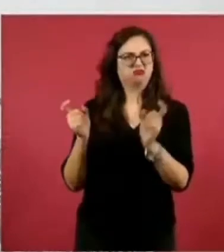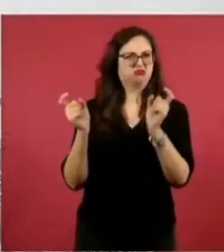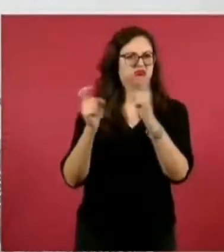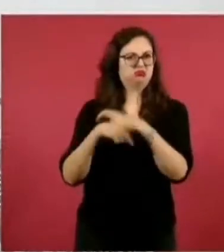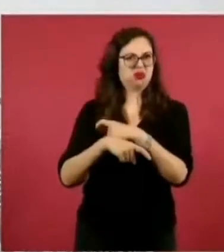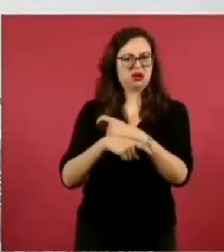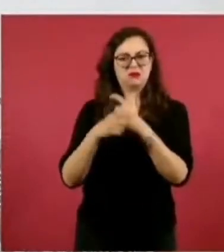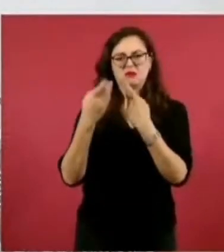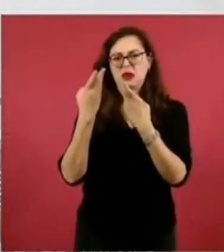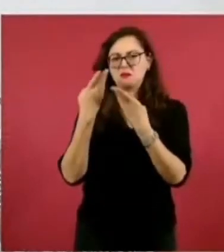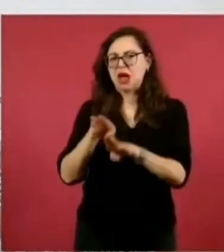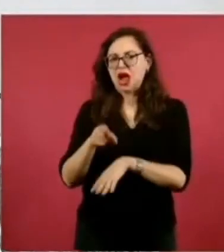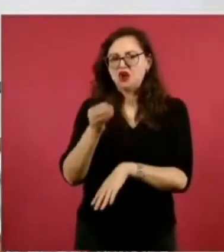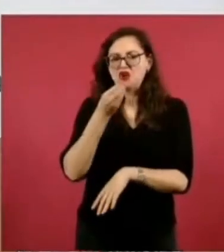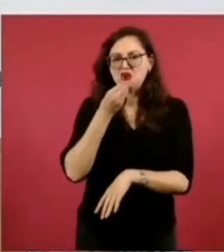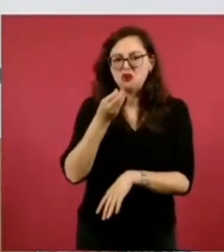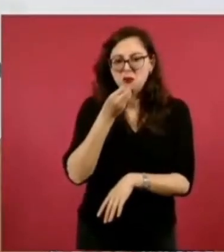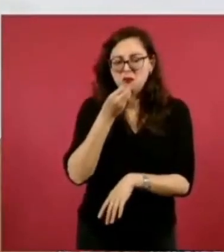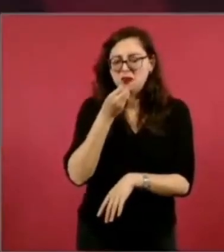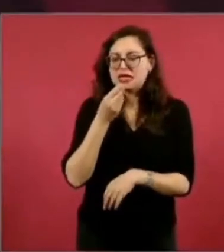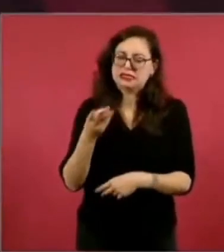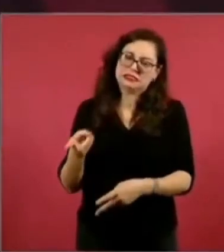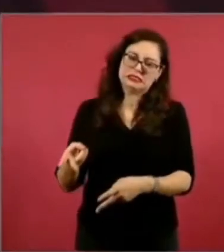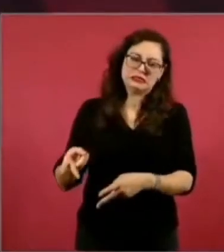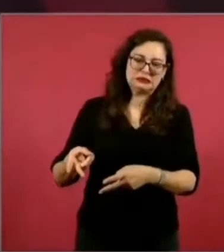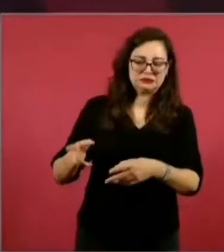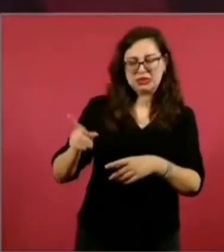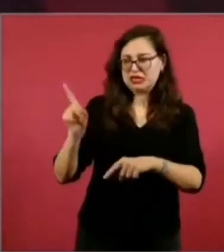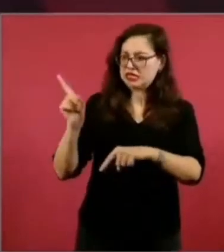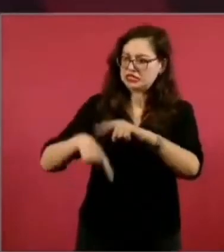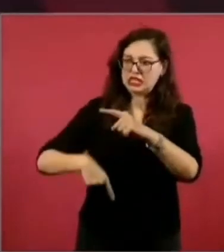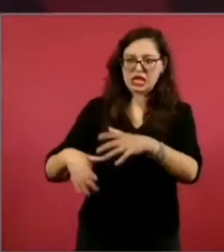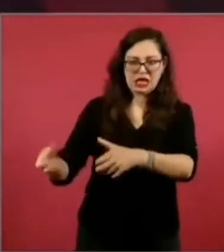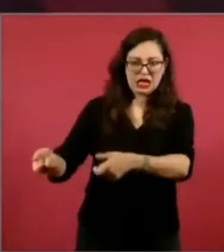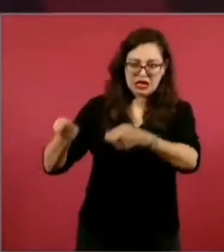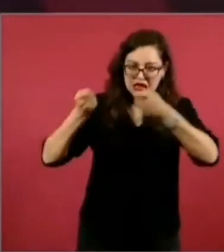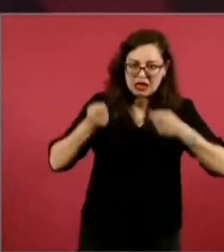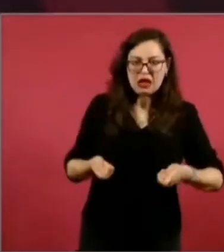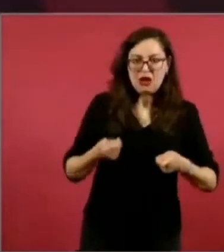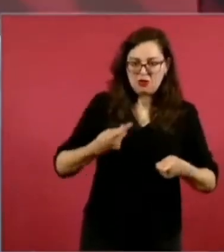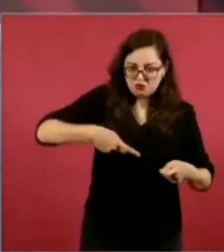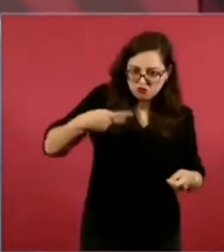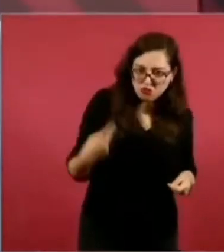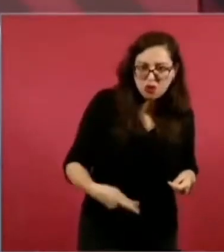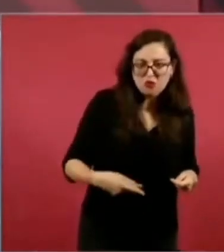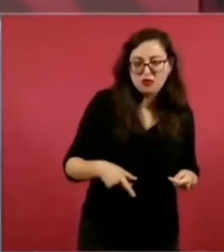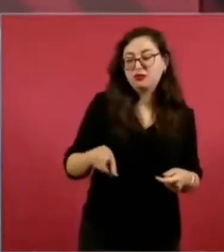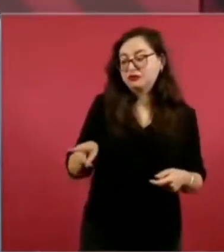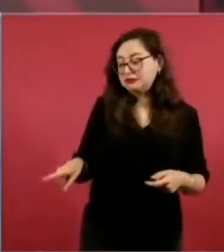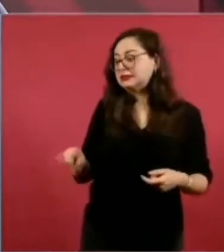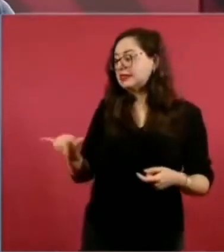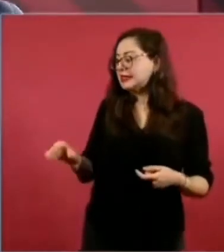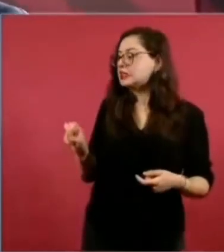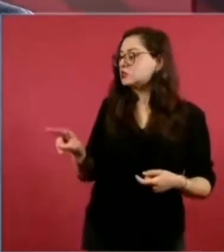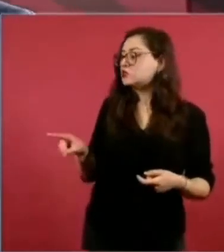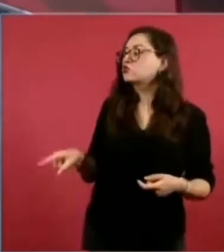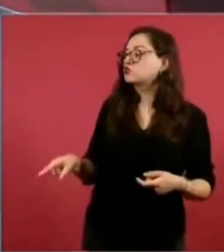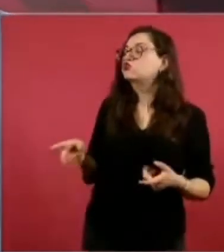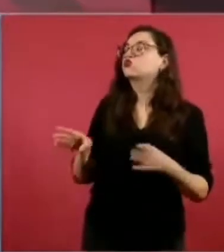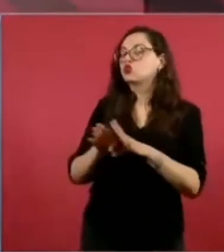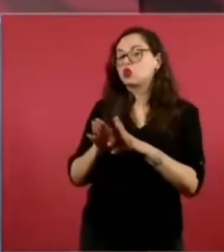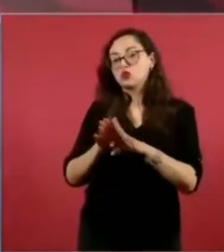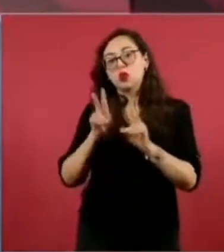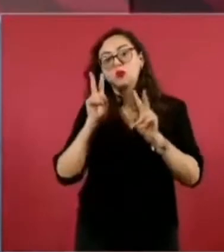y le dije a Jesús, oye, ¿cómo ves?, ¿cómo lo viste ese debate?, y le dije, ¿cómo